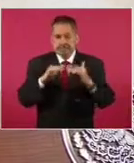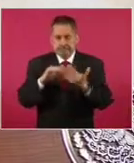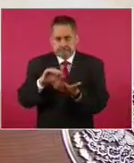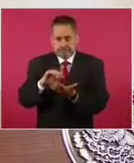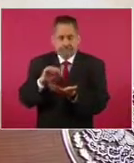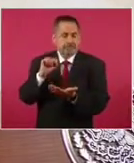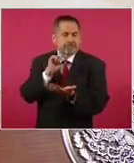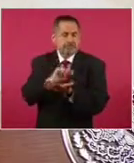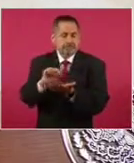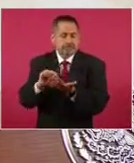canasta básica.